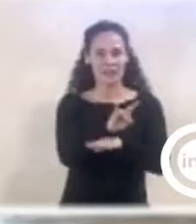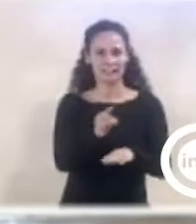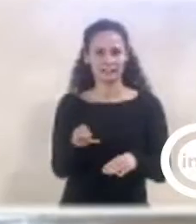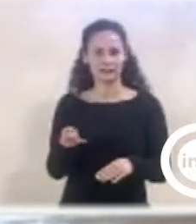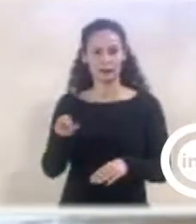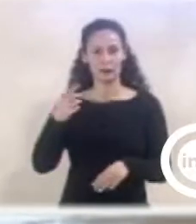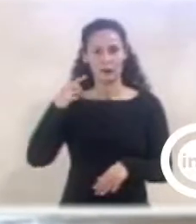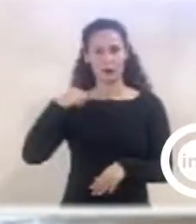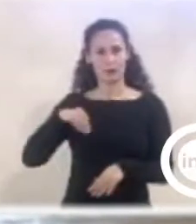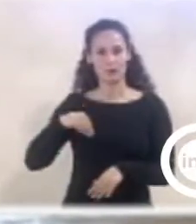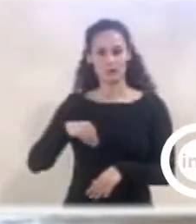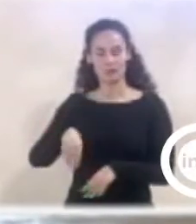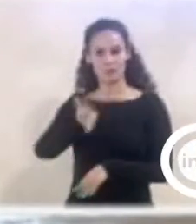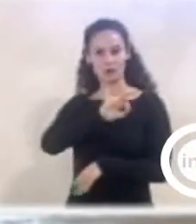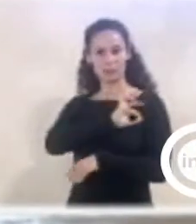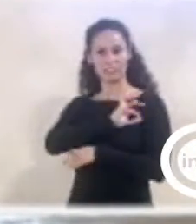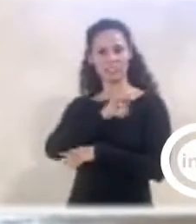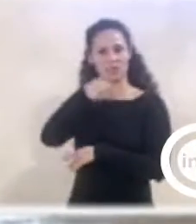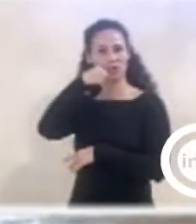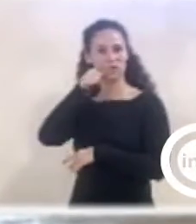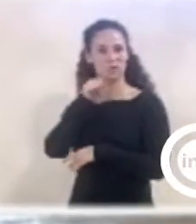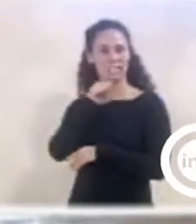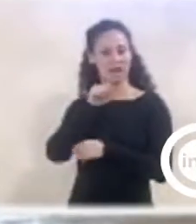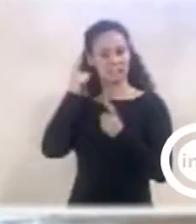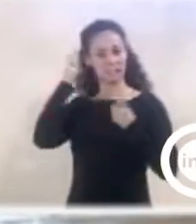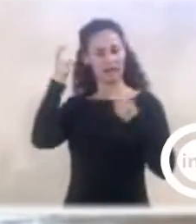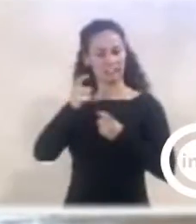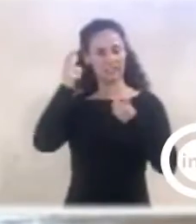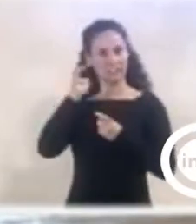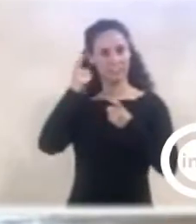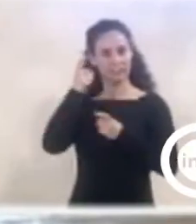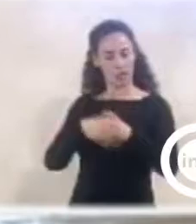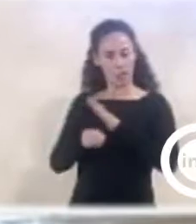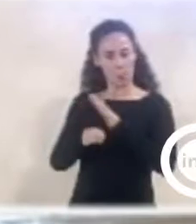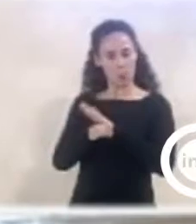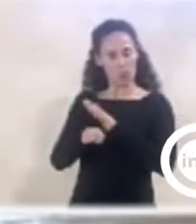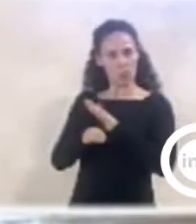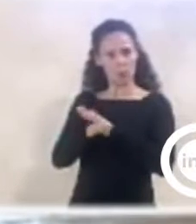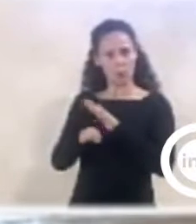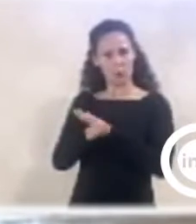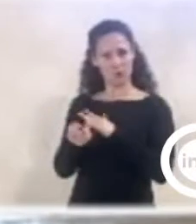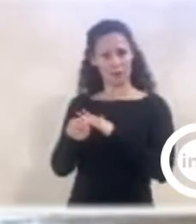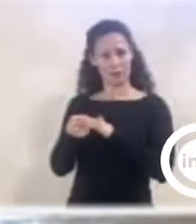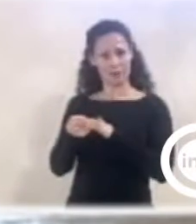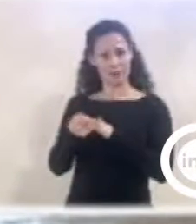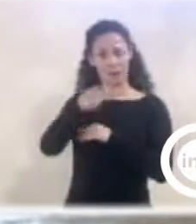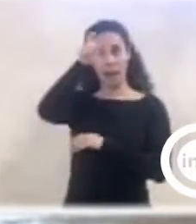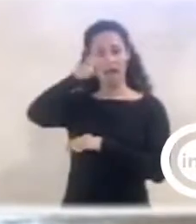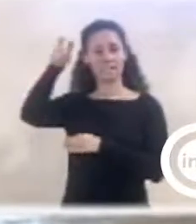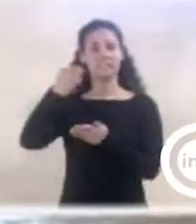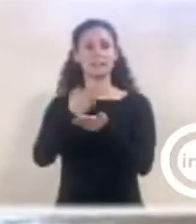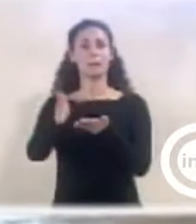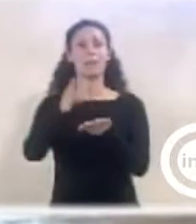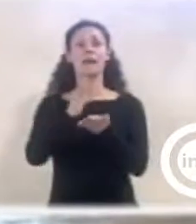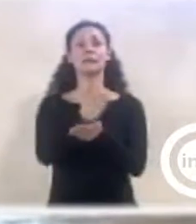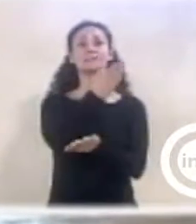siga estando en donde está, subido en el falcón y para un lado y para otro, intentando negociar con los separatistas y, por supuesto,